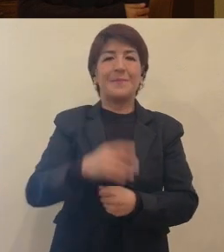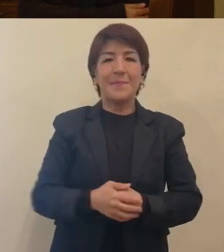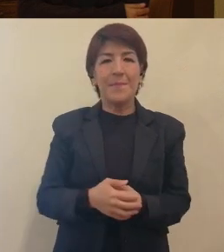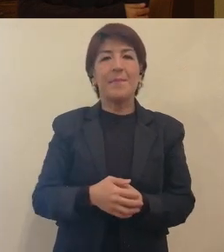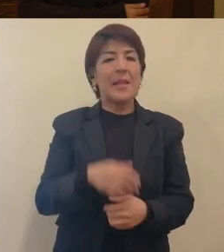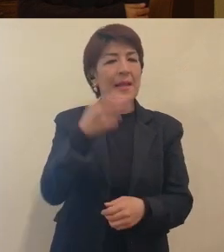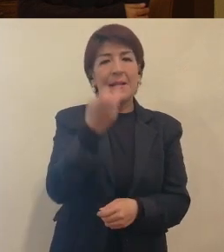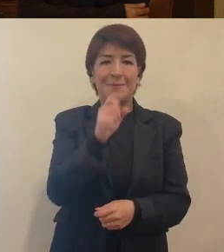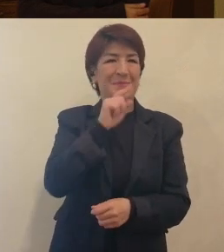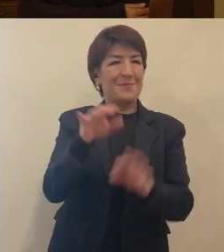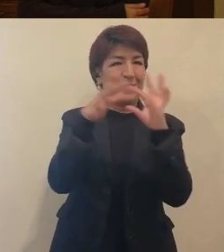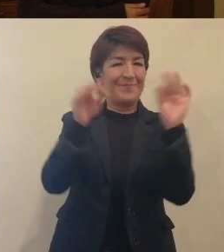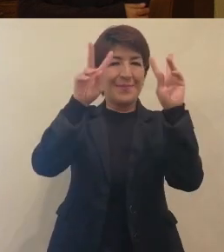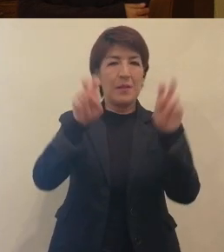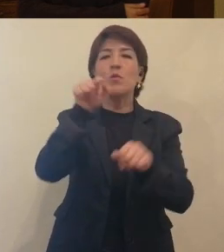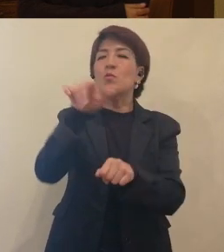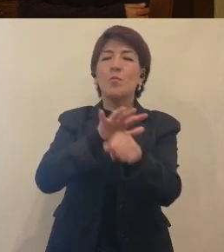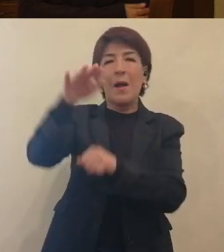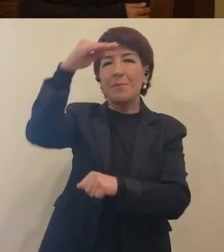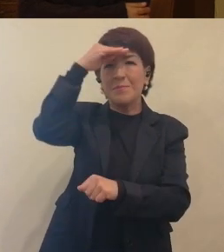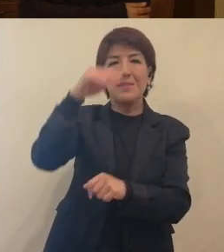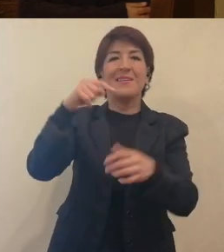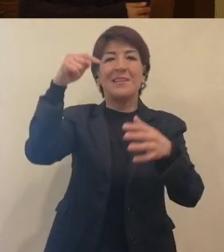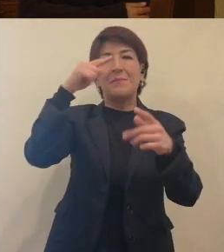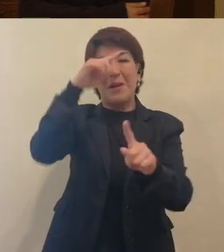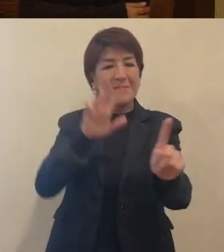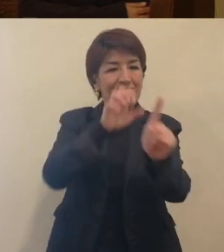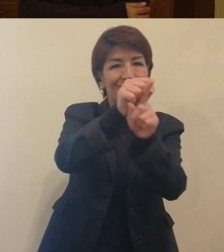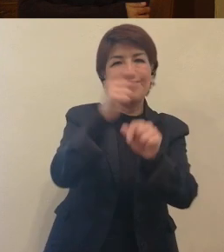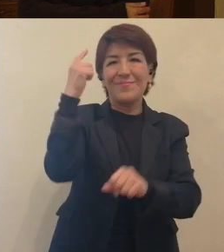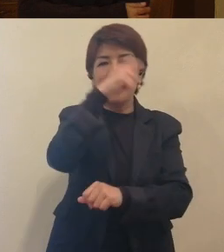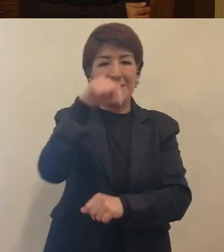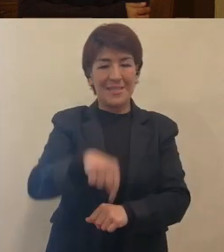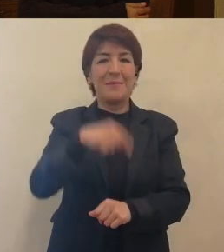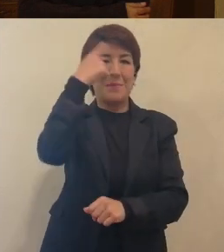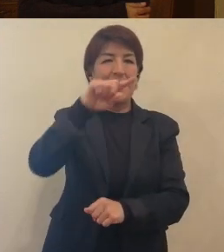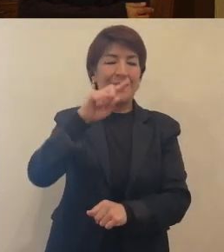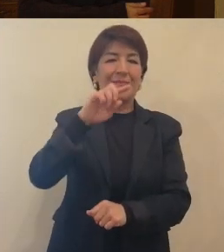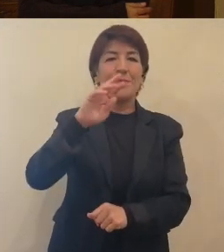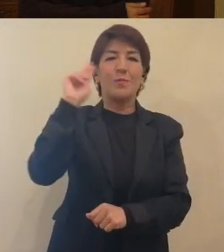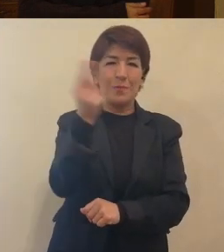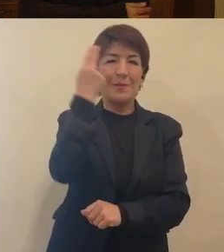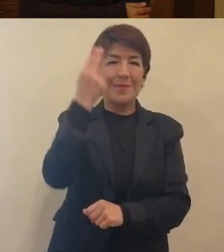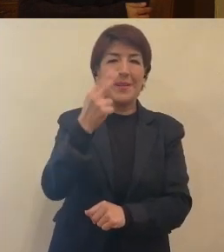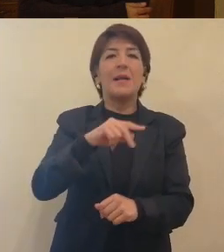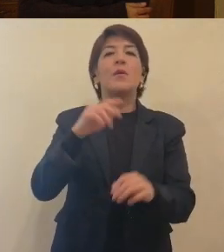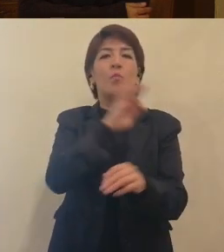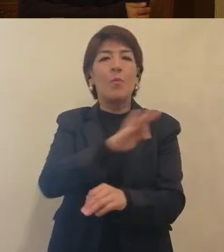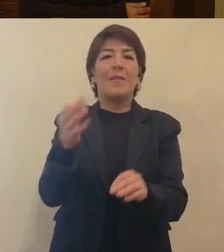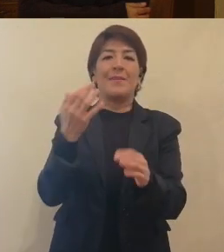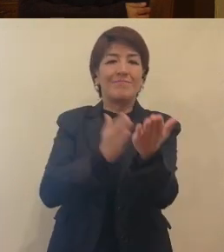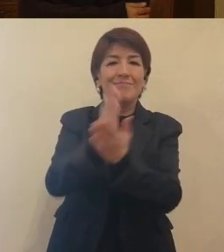doctor. Y en este sentido, ¿cuál considera que son los retos que enfrenta la facultad para fortalecer las acciones de accesibilidad a la